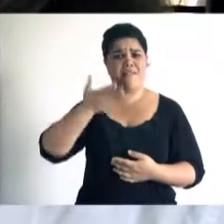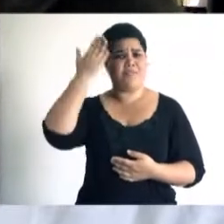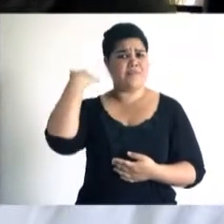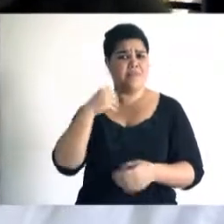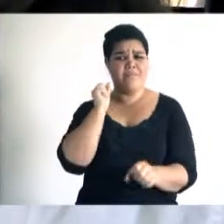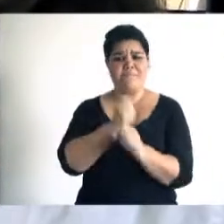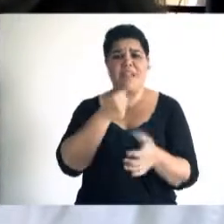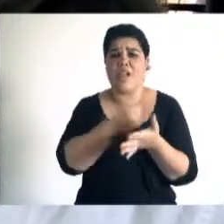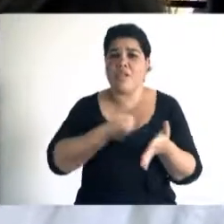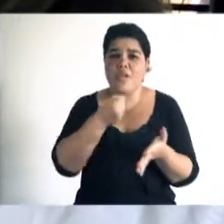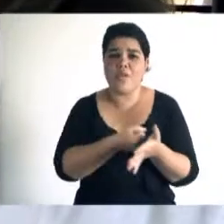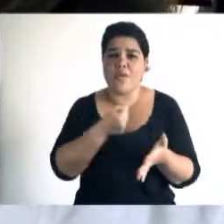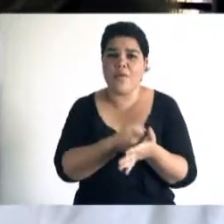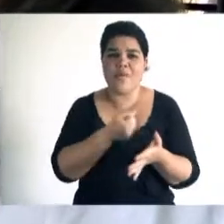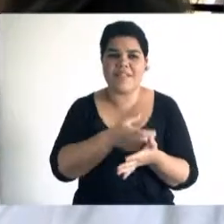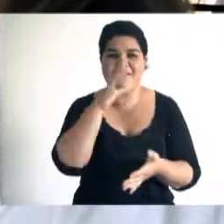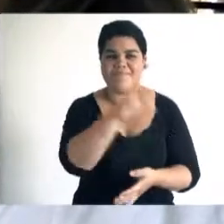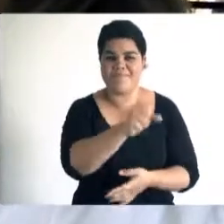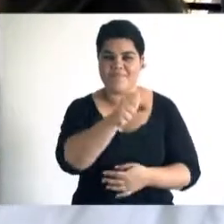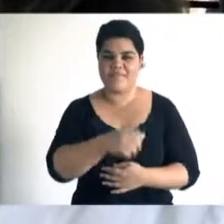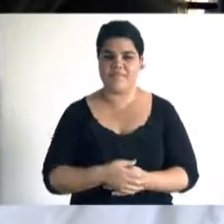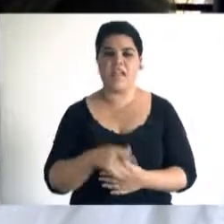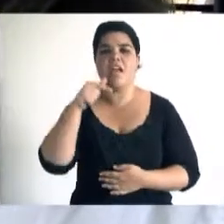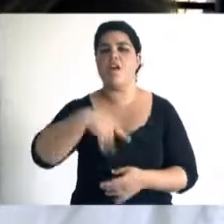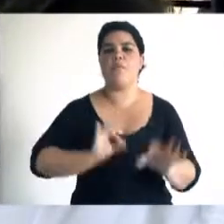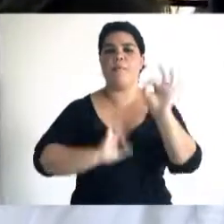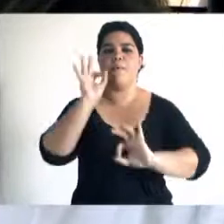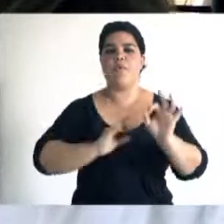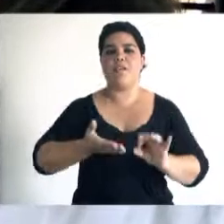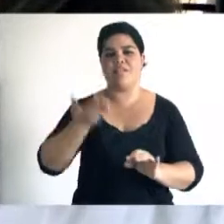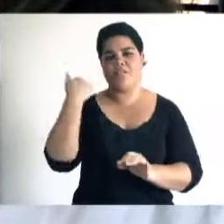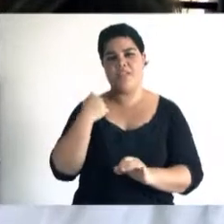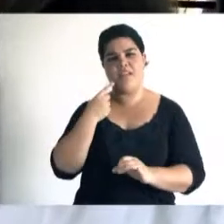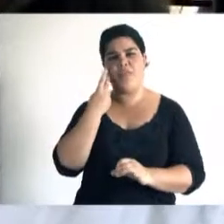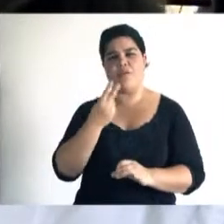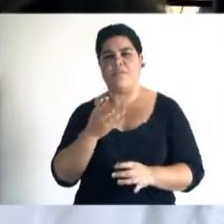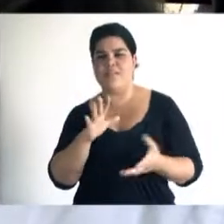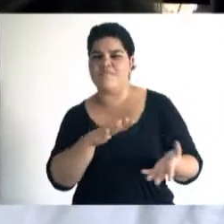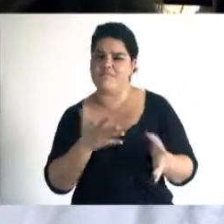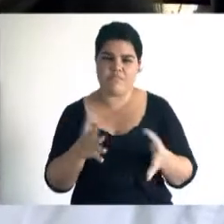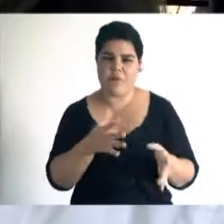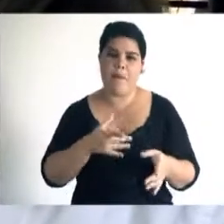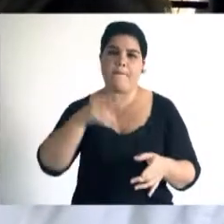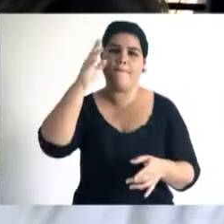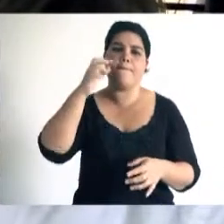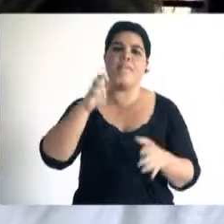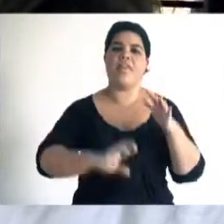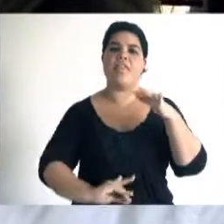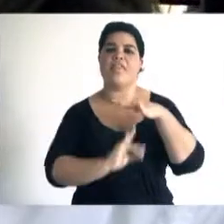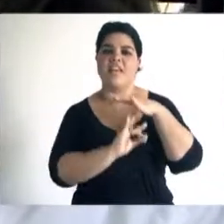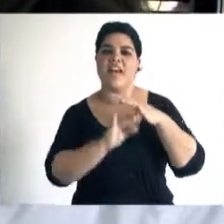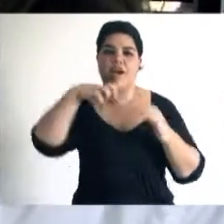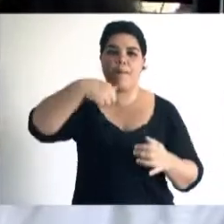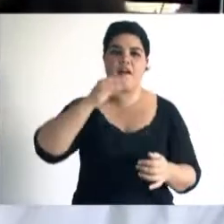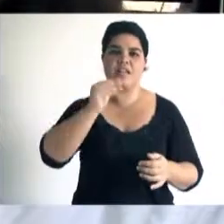antes que nosotros llegáramos al gobierno. Este proyecto empezó en el año 2000, o sea, fue gestionado por la decana